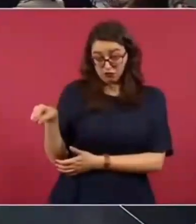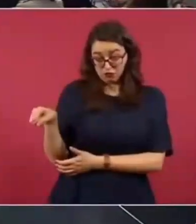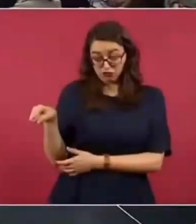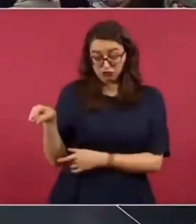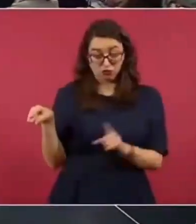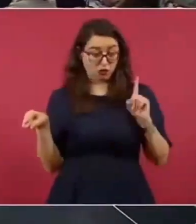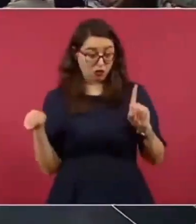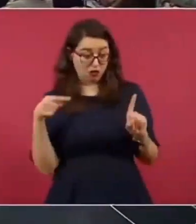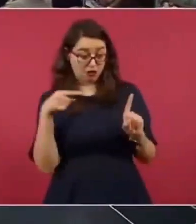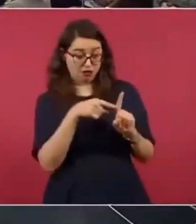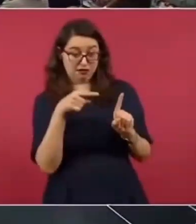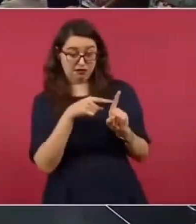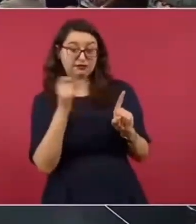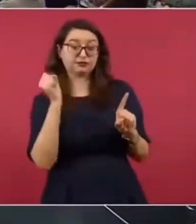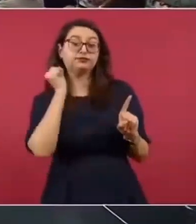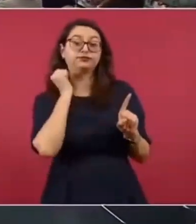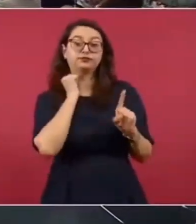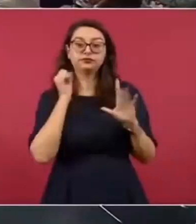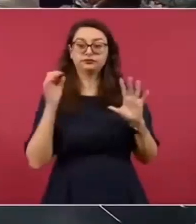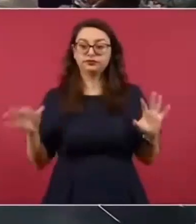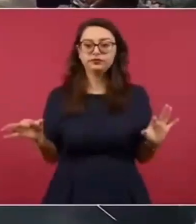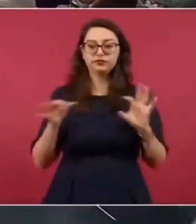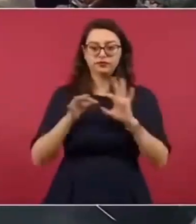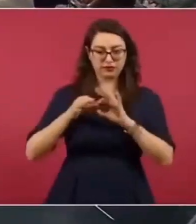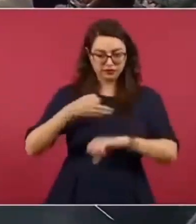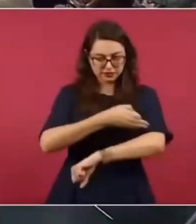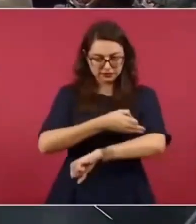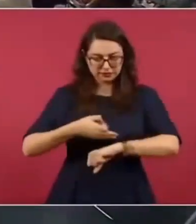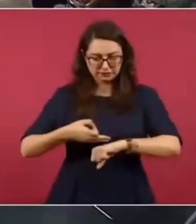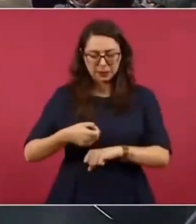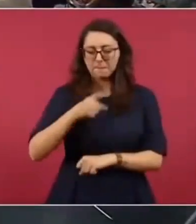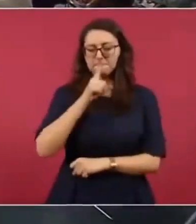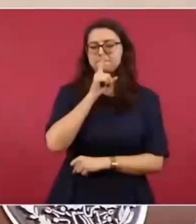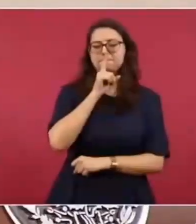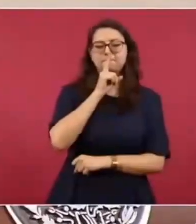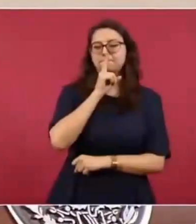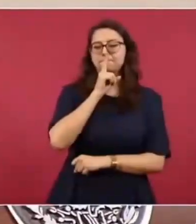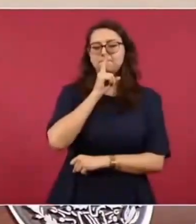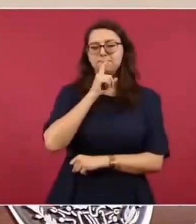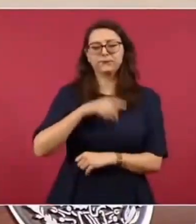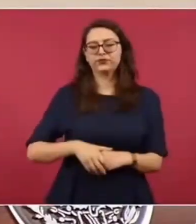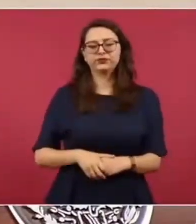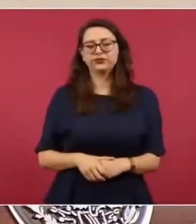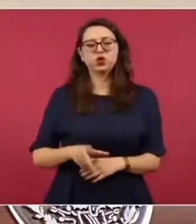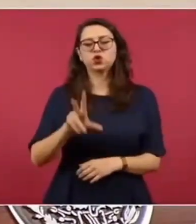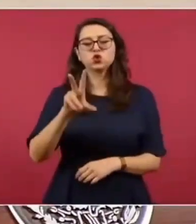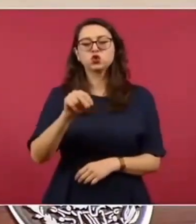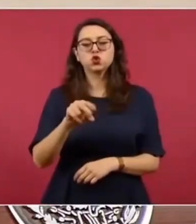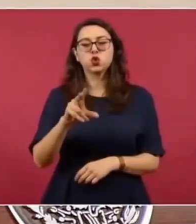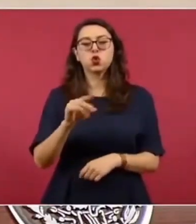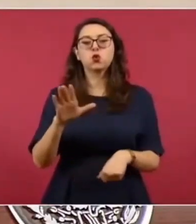familiar porque Graham Greene en una ocasión, en una entrevista,